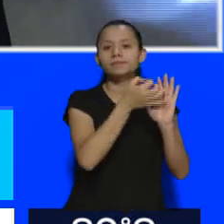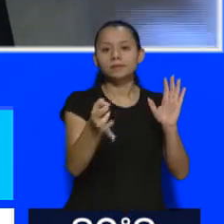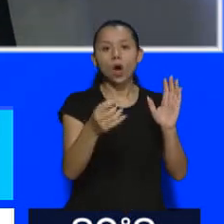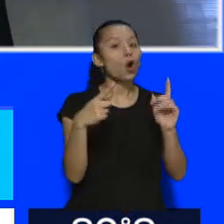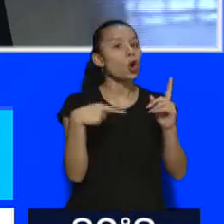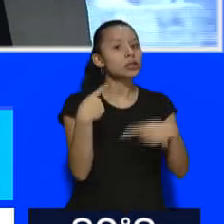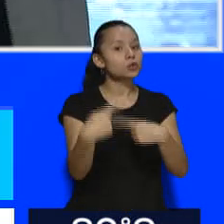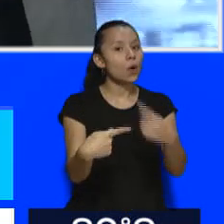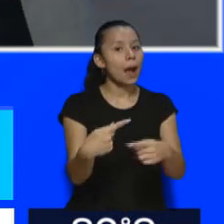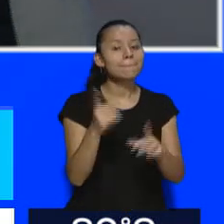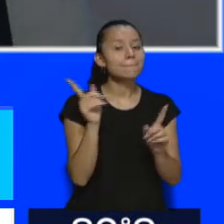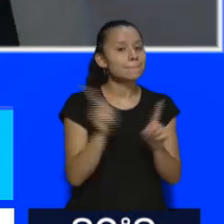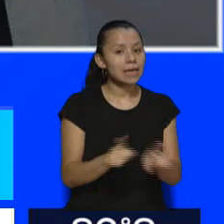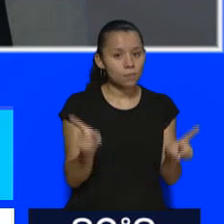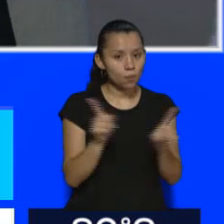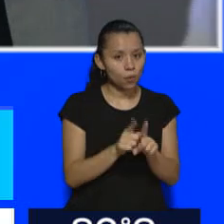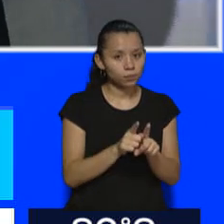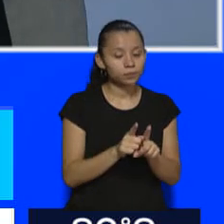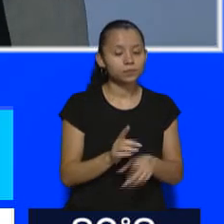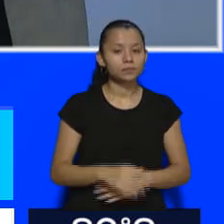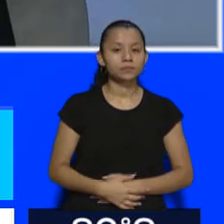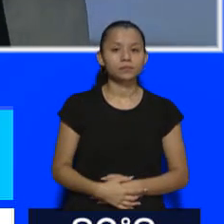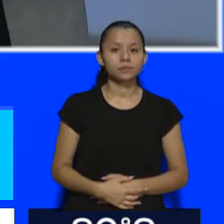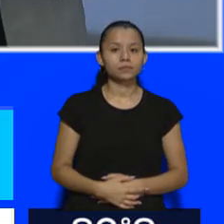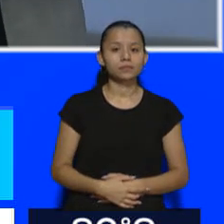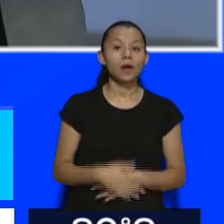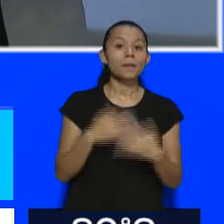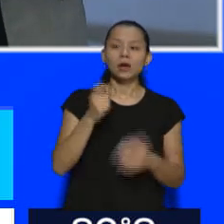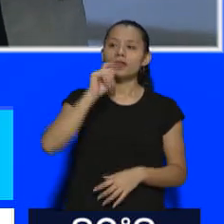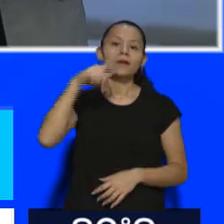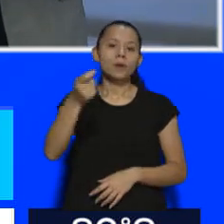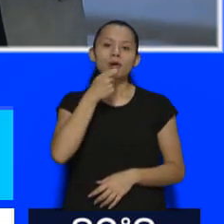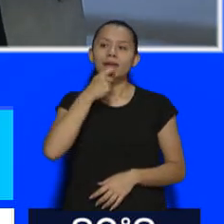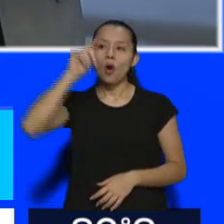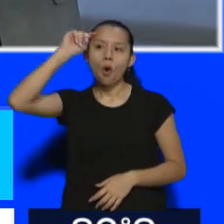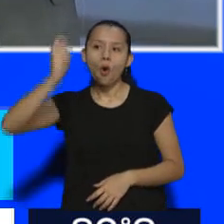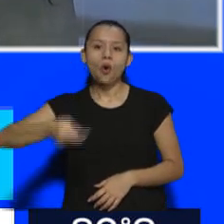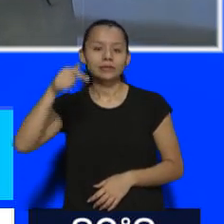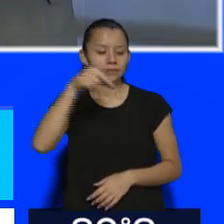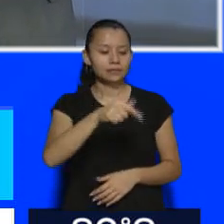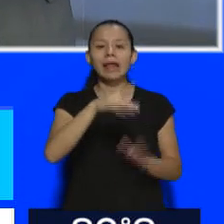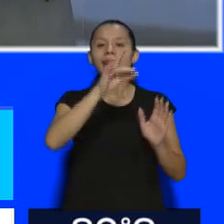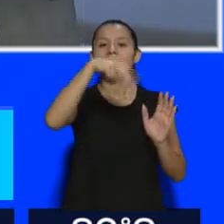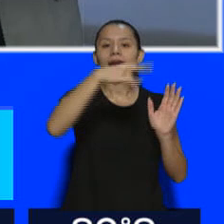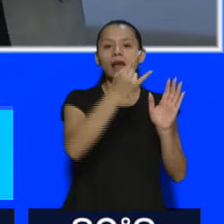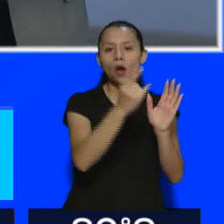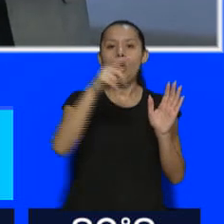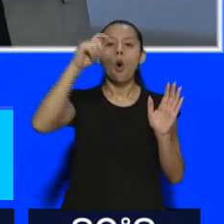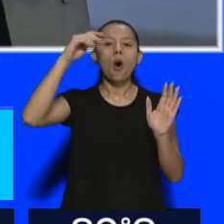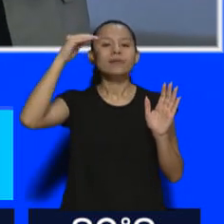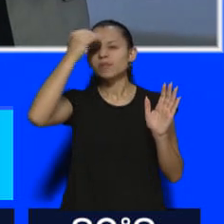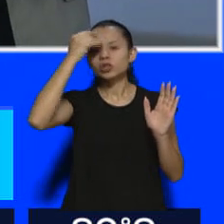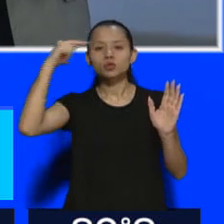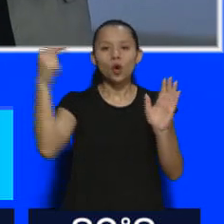Bueno. salvo que después se dicte una inconstitucionalidad. Ahora, si la contratás a partir de hoy, mañana, pasado, ya